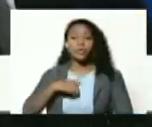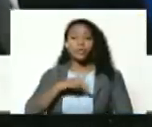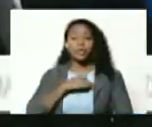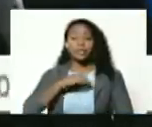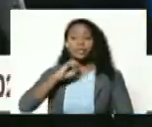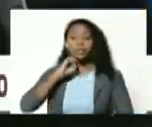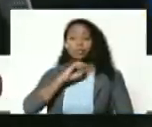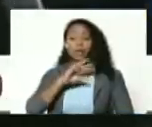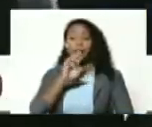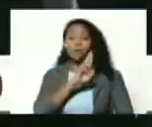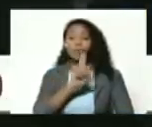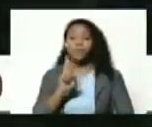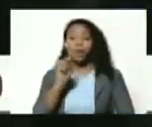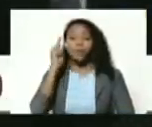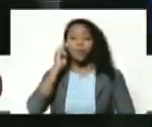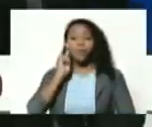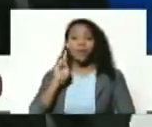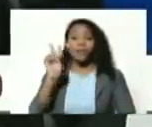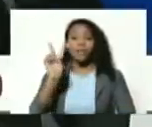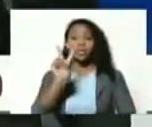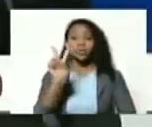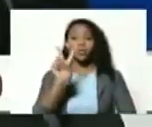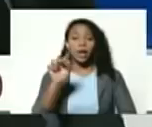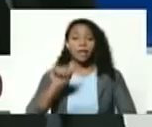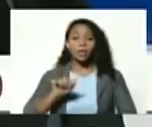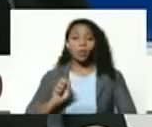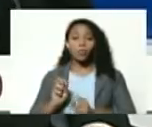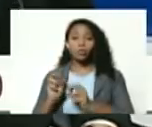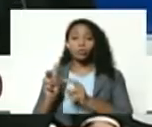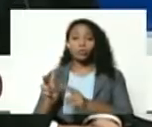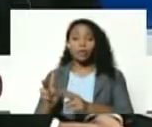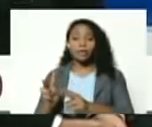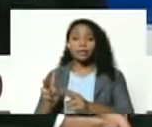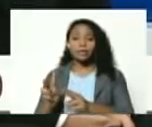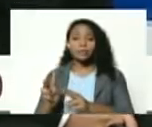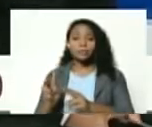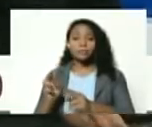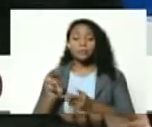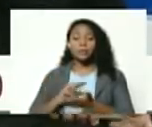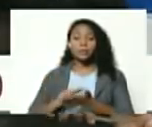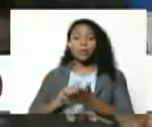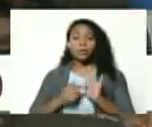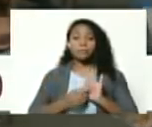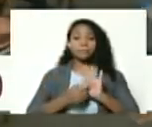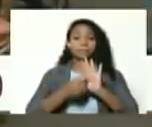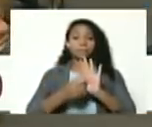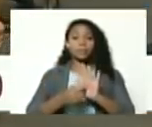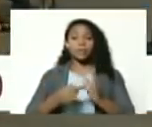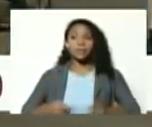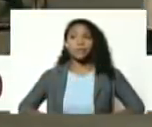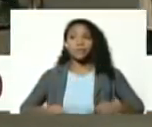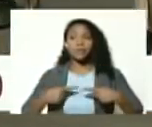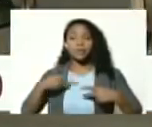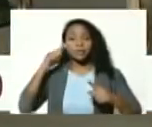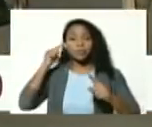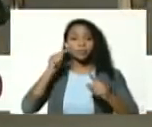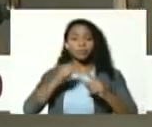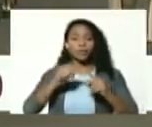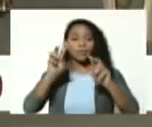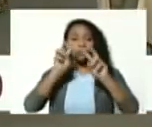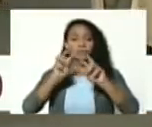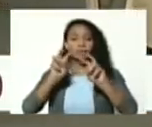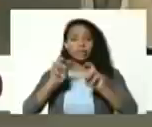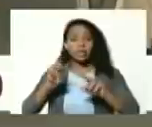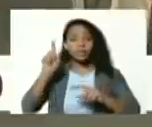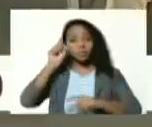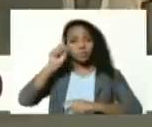la de la república bolivariana de venezuela en esta oportunidad resultaron distinguidos por una vida dedicada a la investigación la